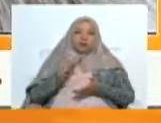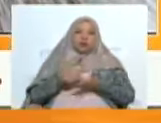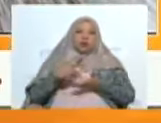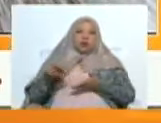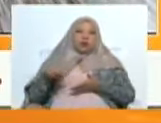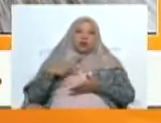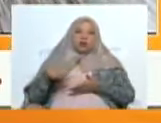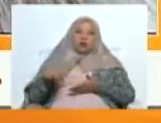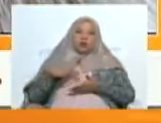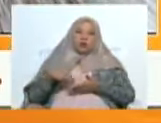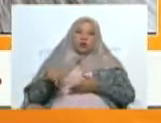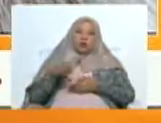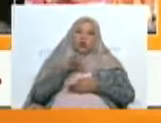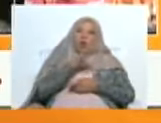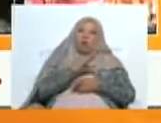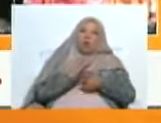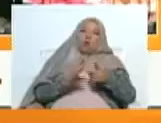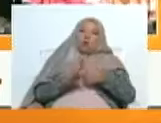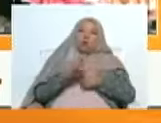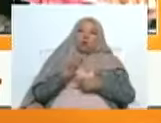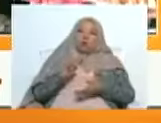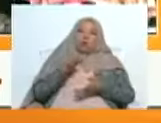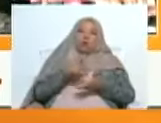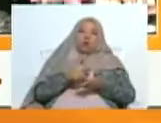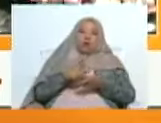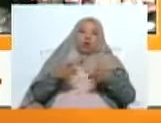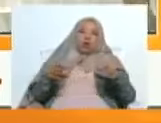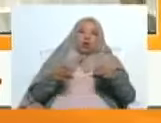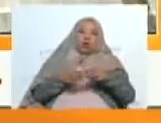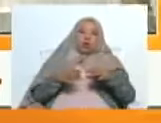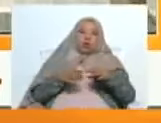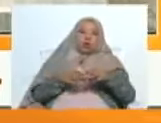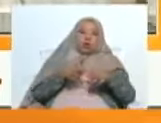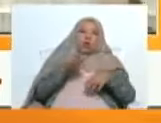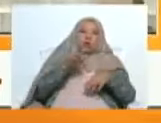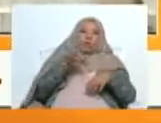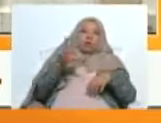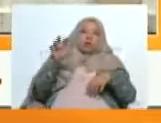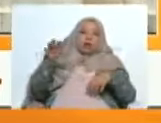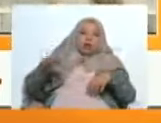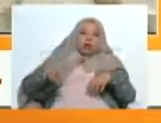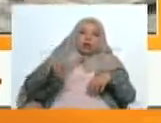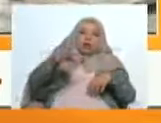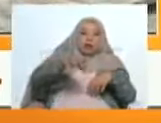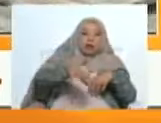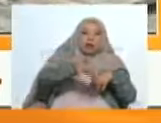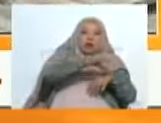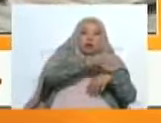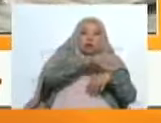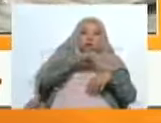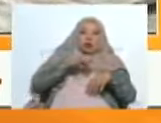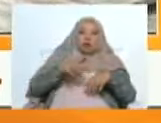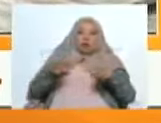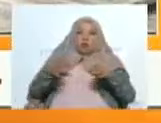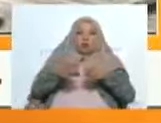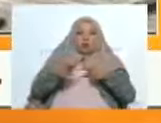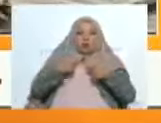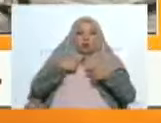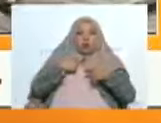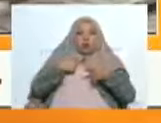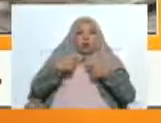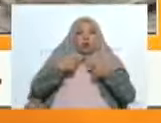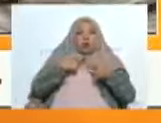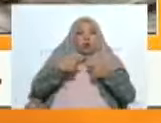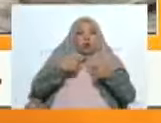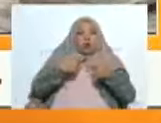el ministro de Cultura, yo participé, fue una reunión de los 23 estados del país, yo quedé como coordinador de la